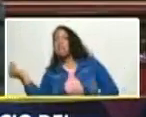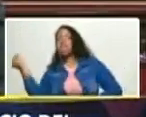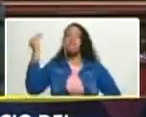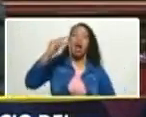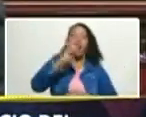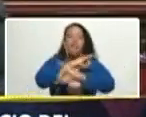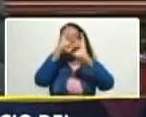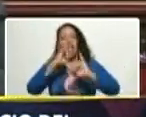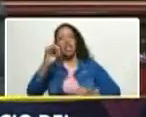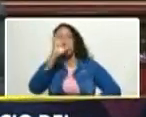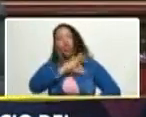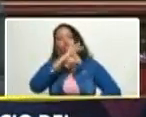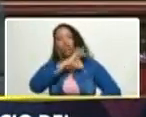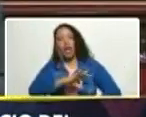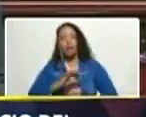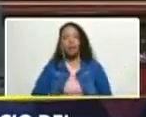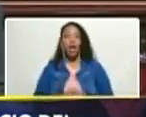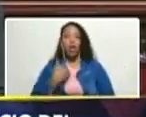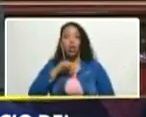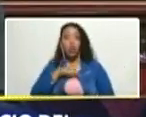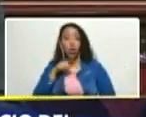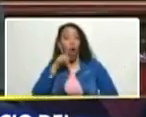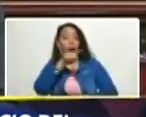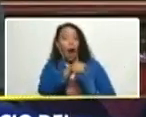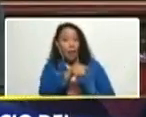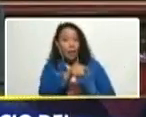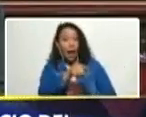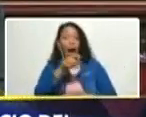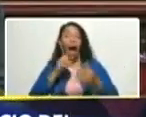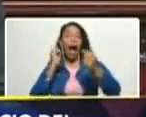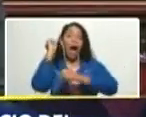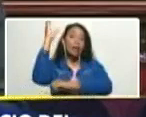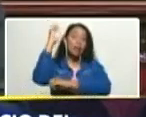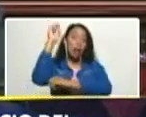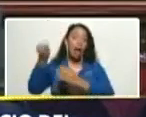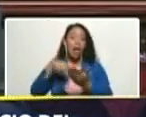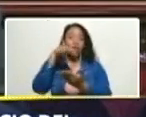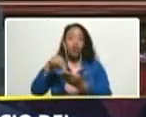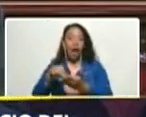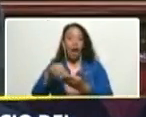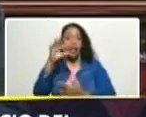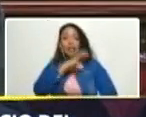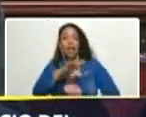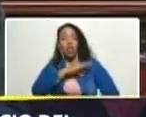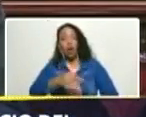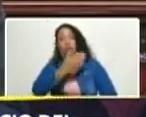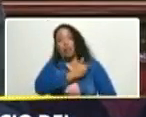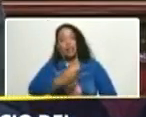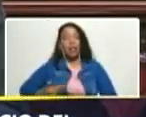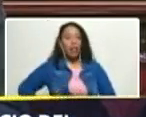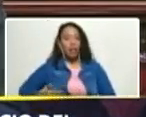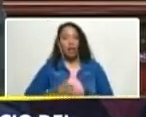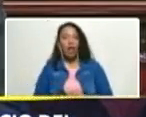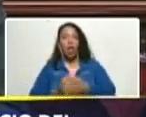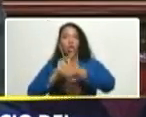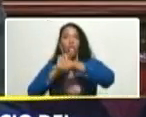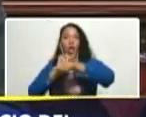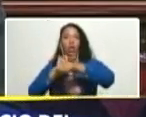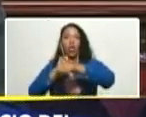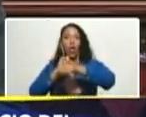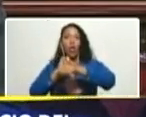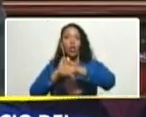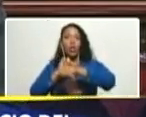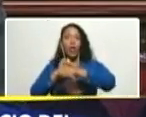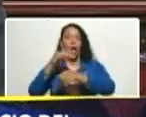ahí estaremos en la asamblea nacional señor presidente doctor en